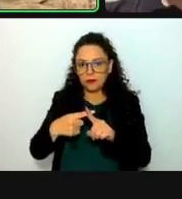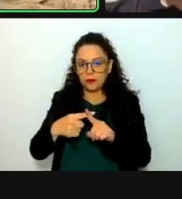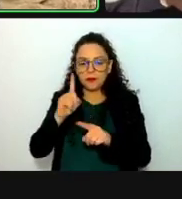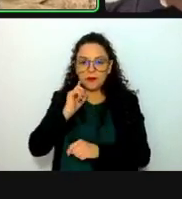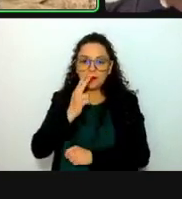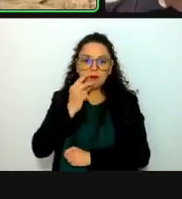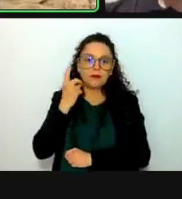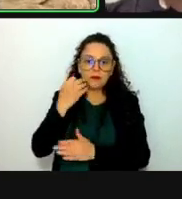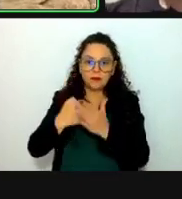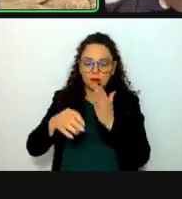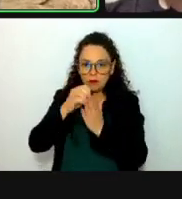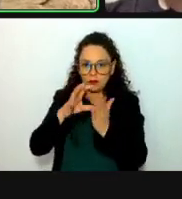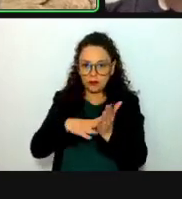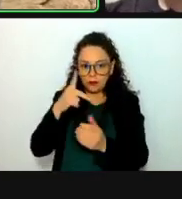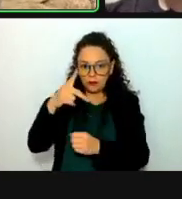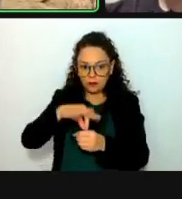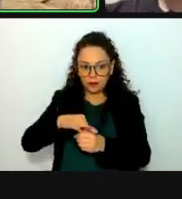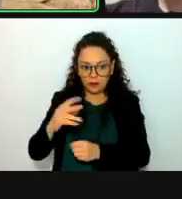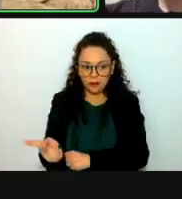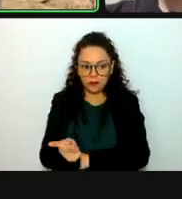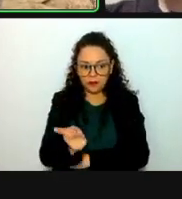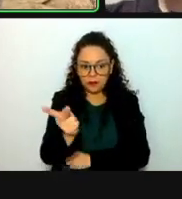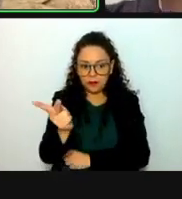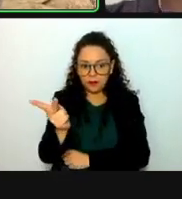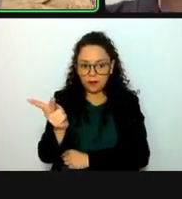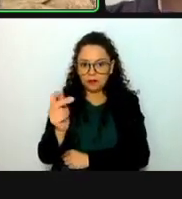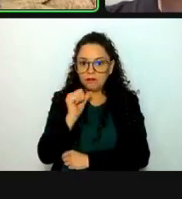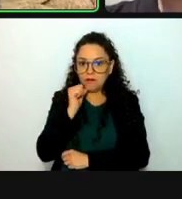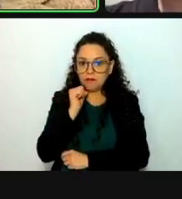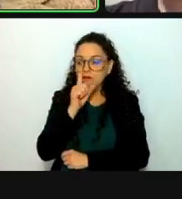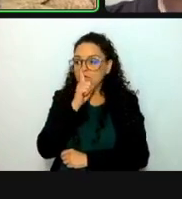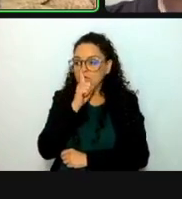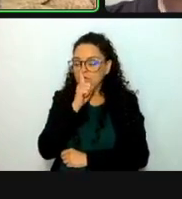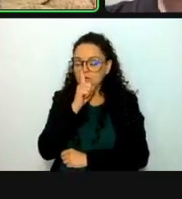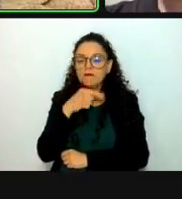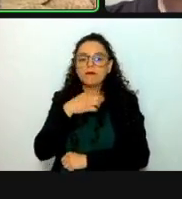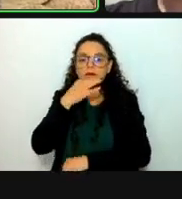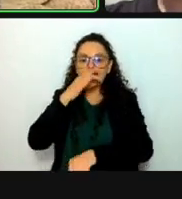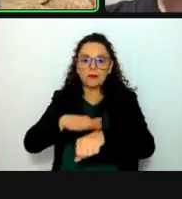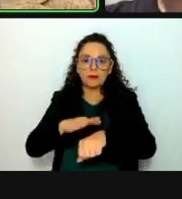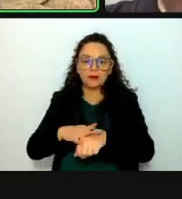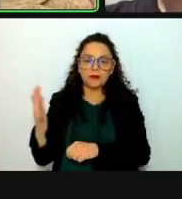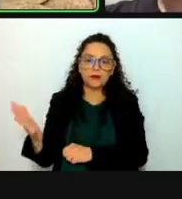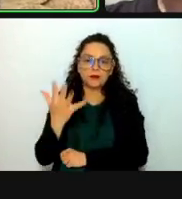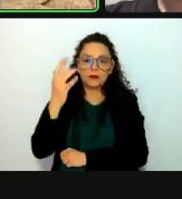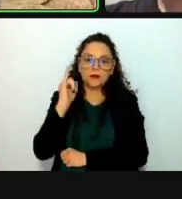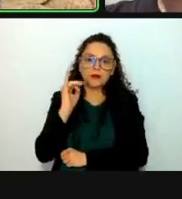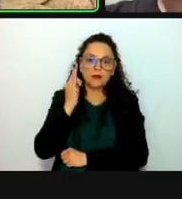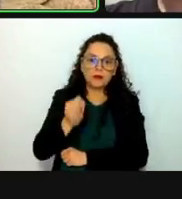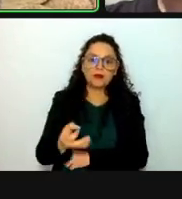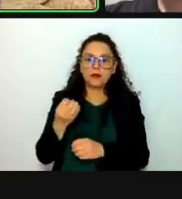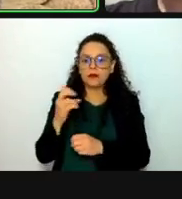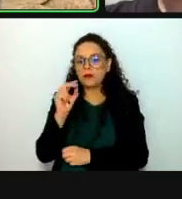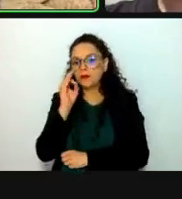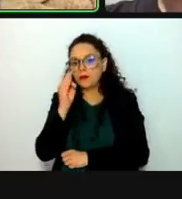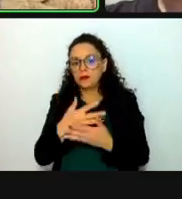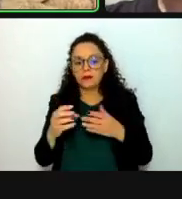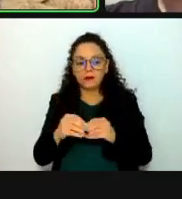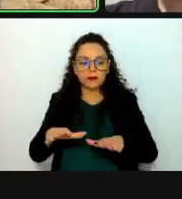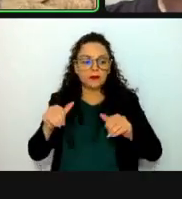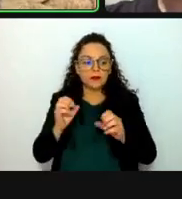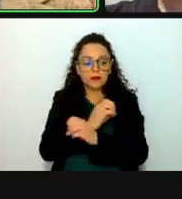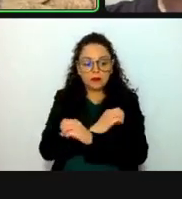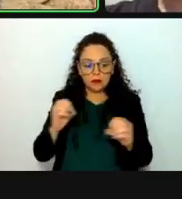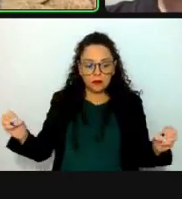sentido de su voto? Diputado Presidente, le informo que con cinco votos a favor, cero en contra y cero abstenciones, queda